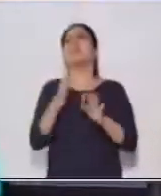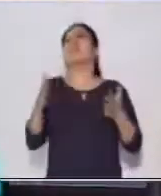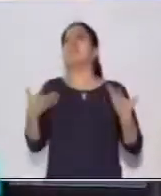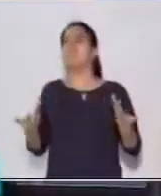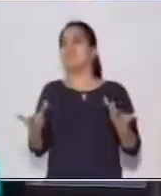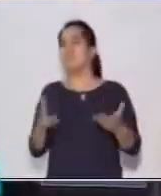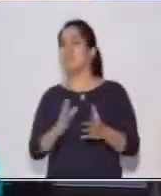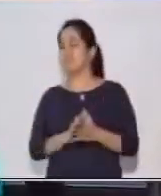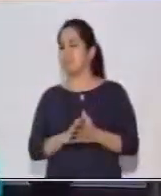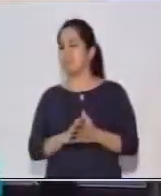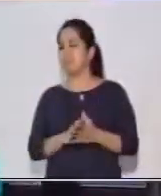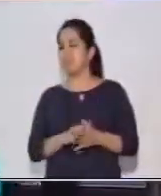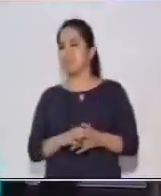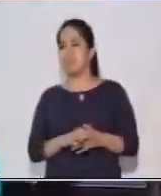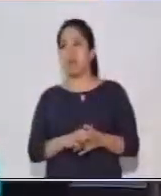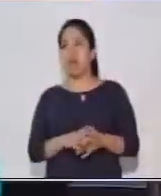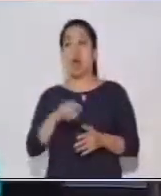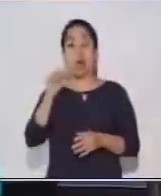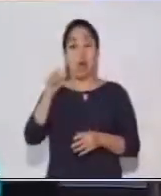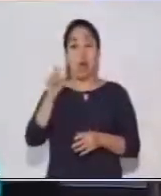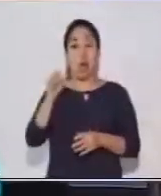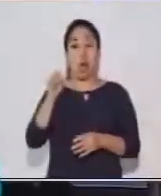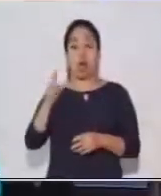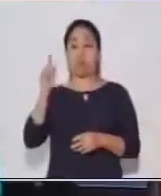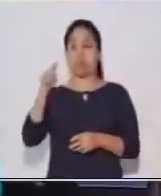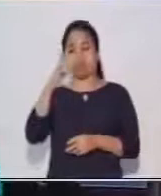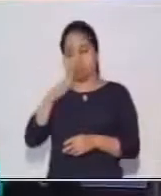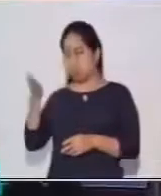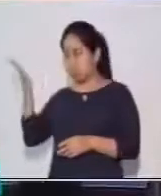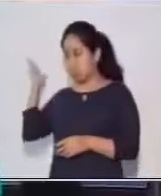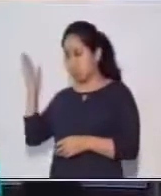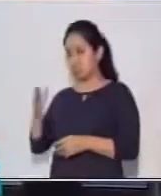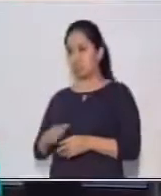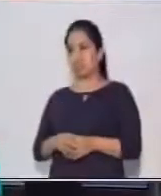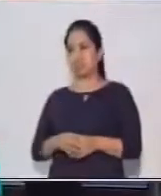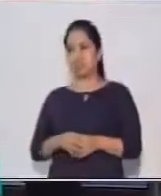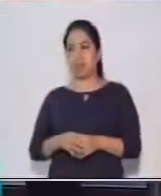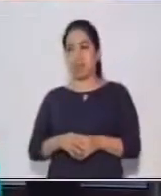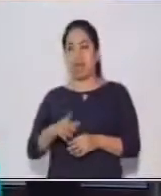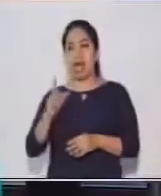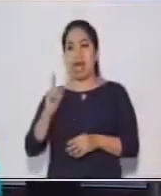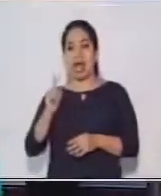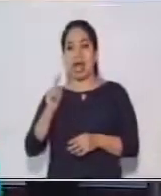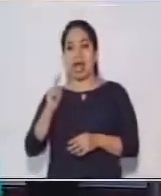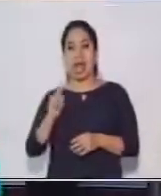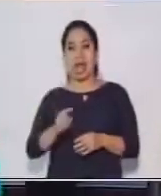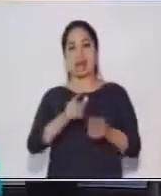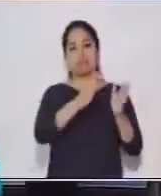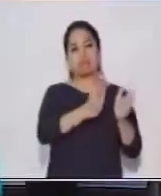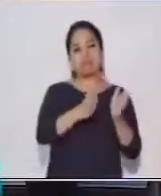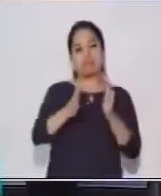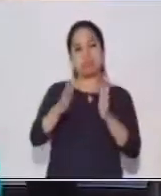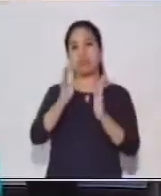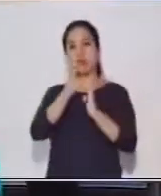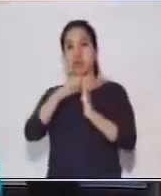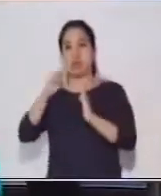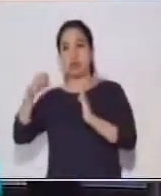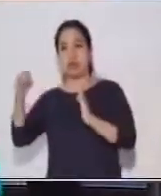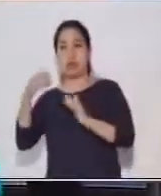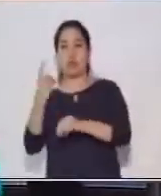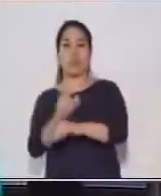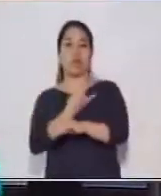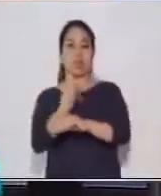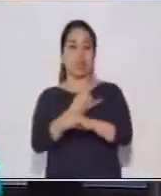a ver. Sí, lo tenemos acá en el pizarrón. Es la concordancia de oraciones. Utilizando